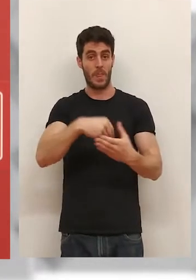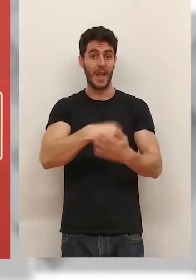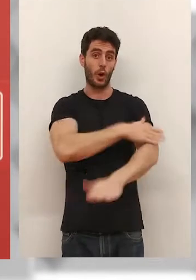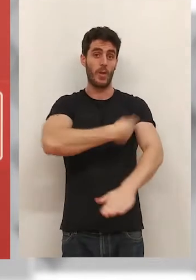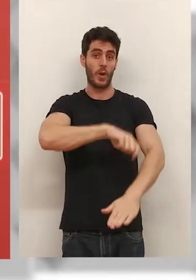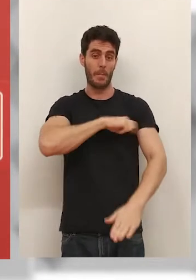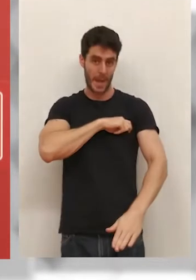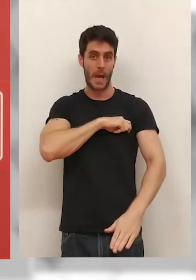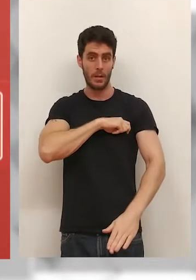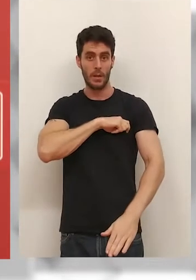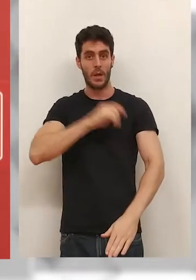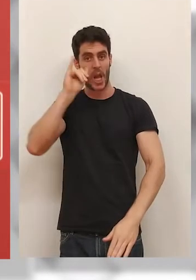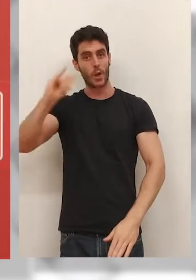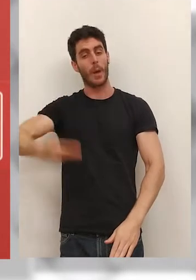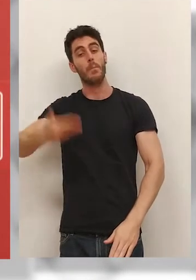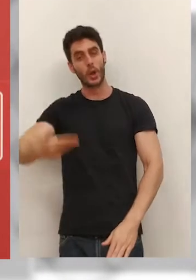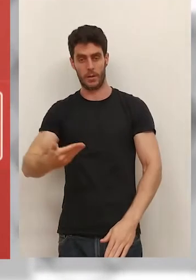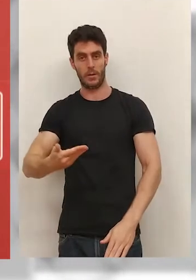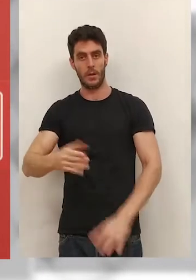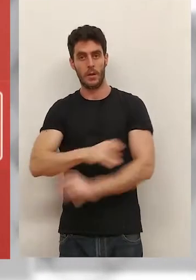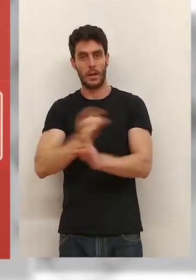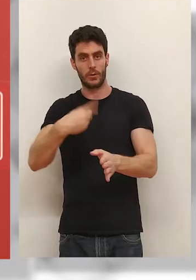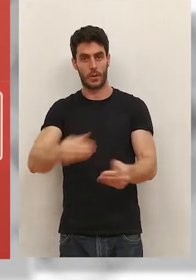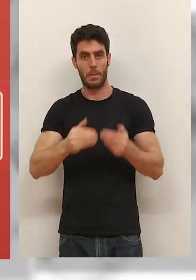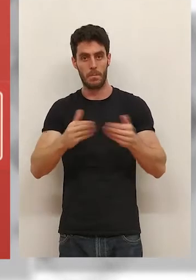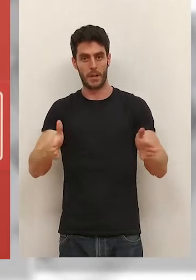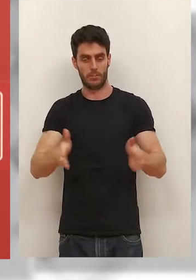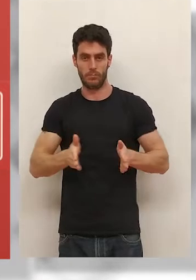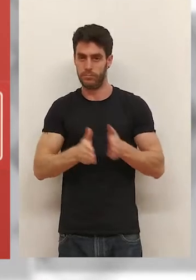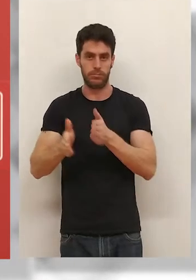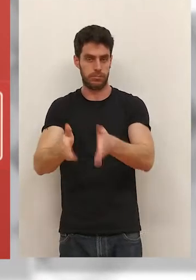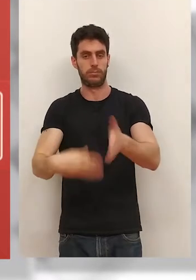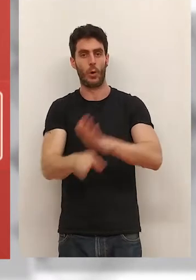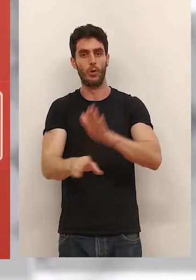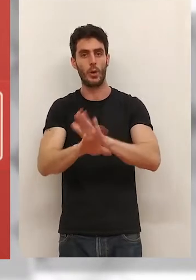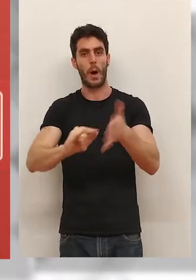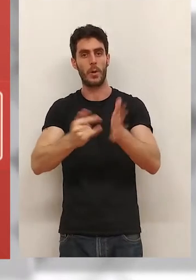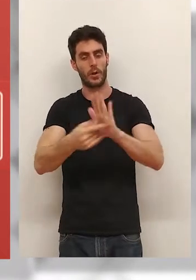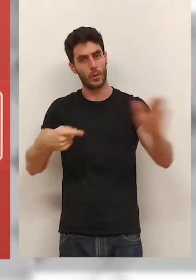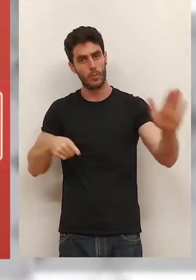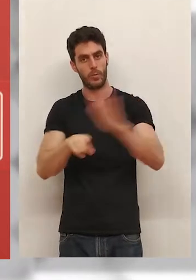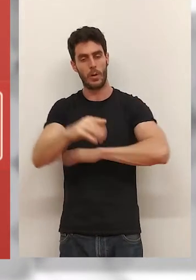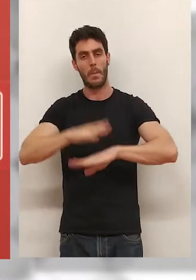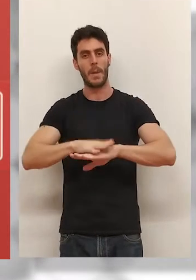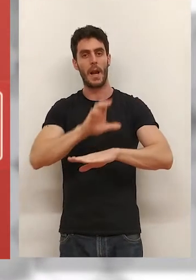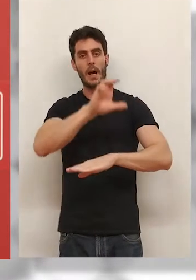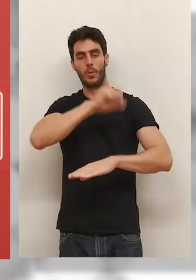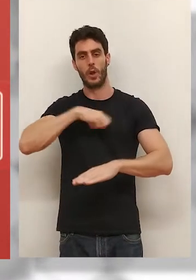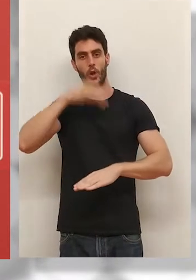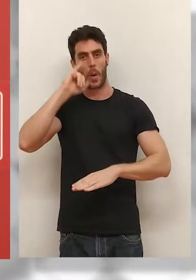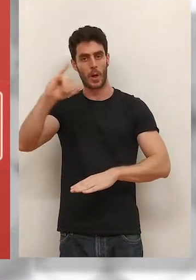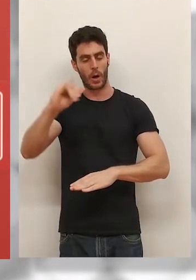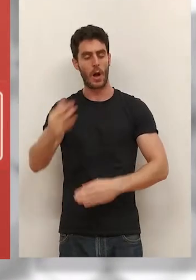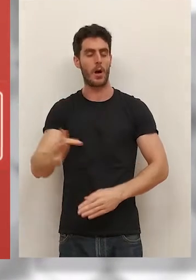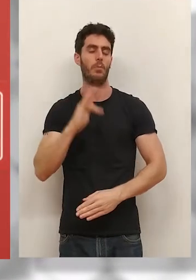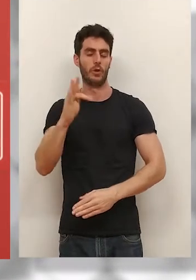para el gobierno de España y abre el camino para que podamos seguir avanzando en estos proyectos buenos para la región y por tanto, sobre todo,